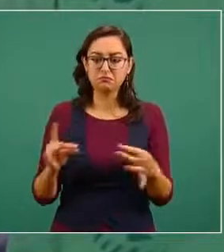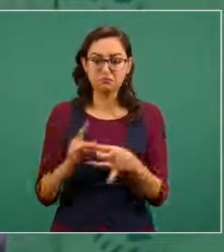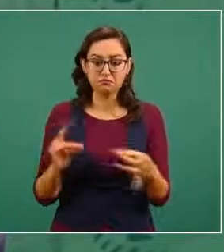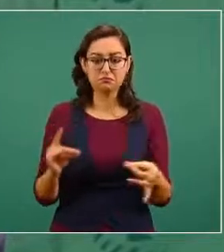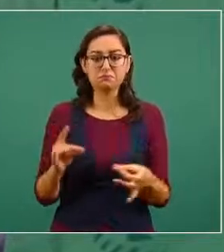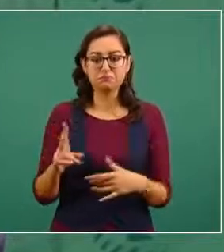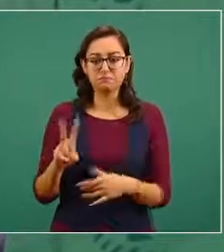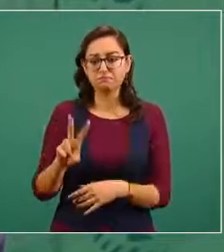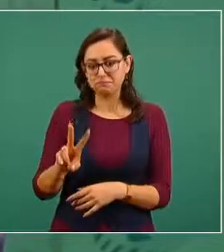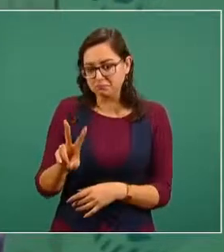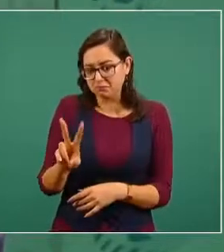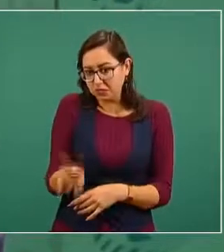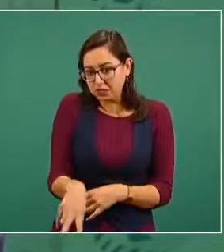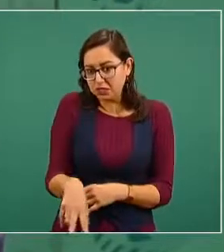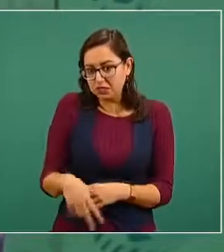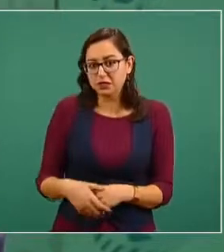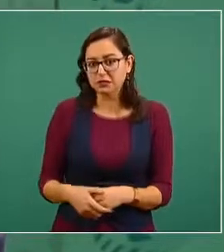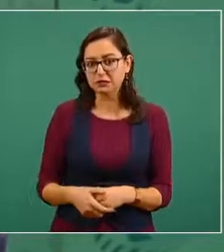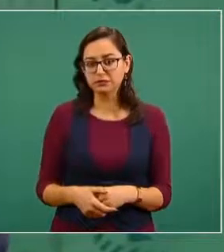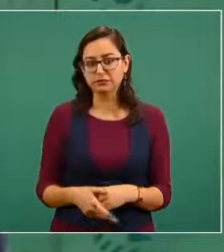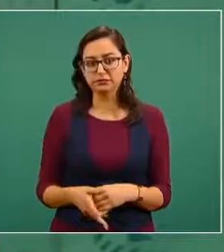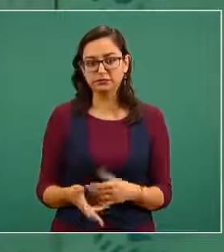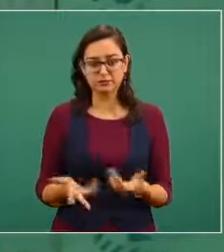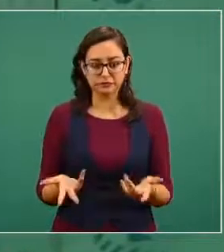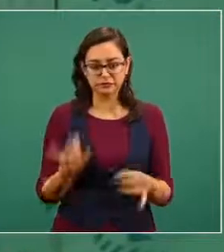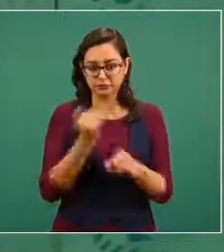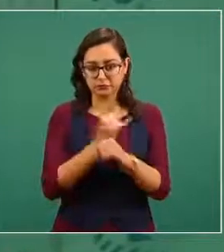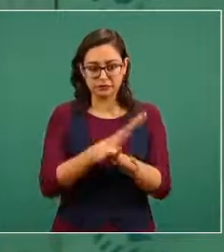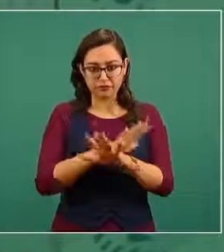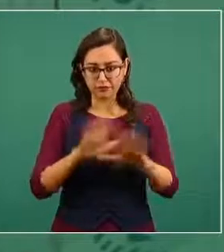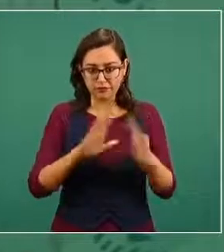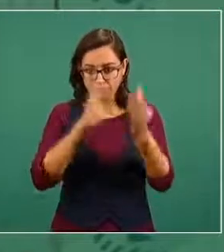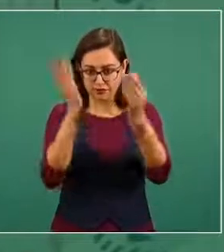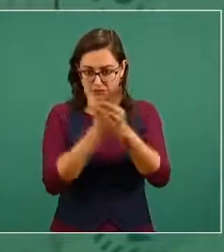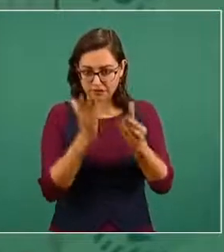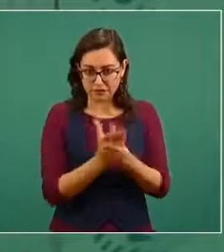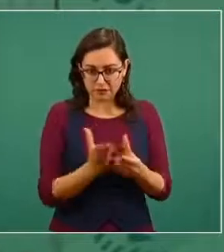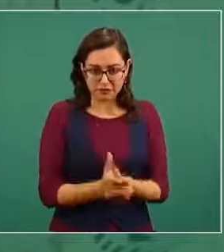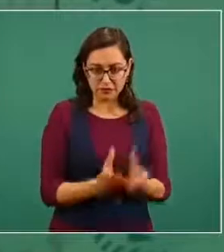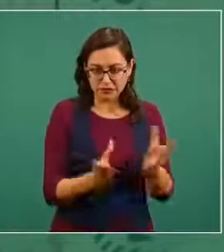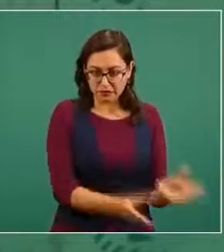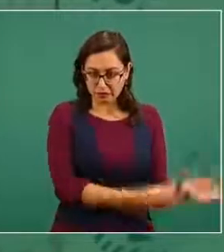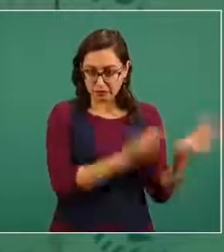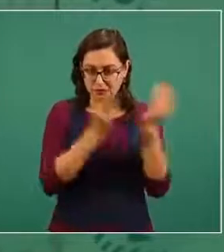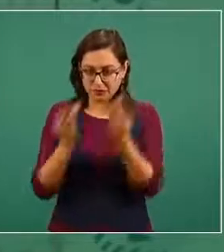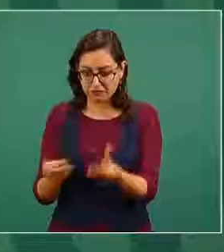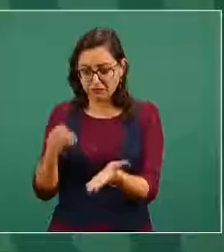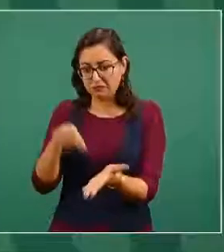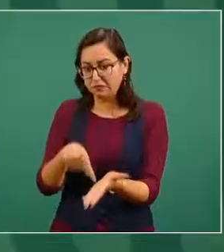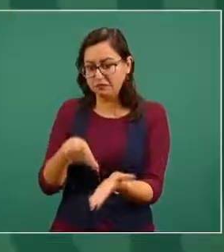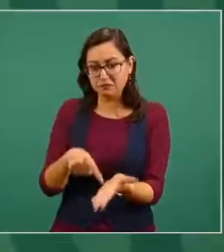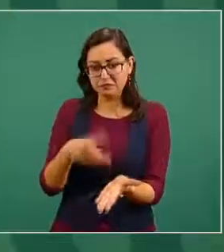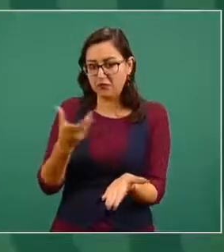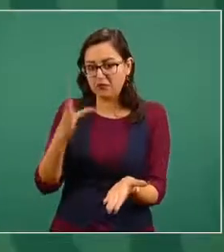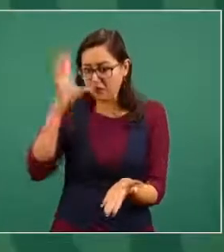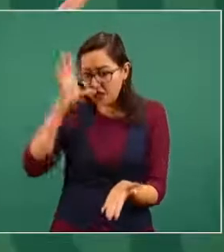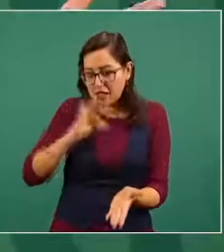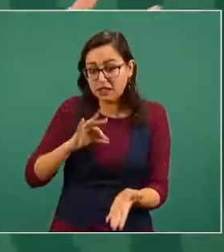la información todo lo que implicaba el caso del general sin condiciones